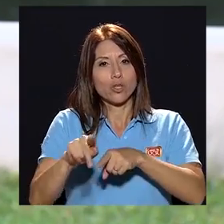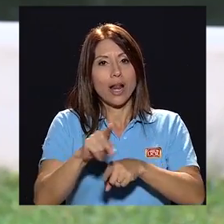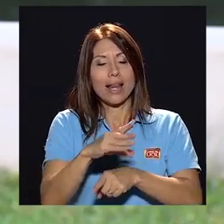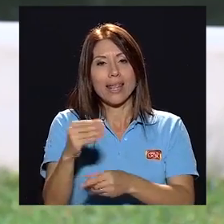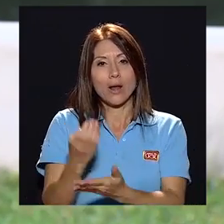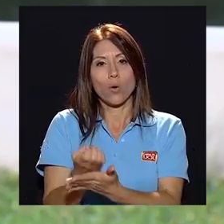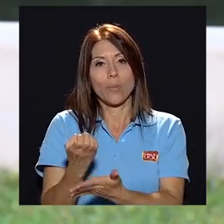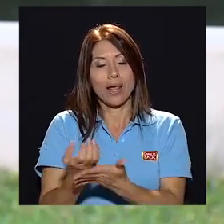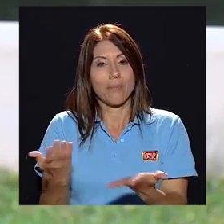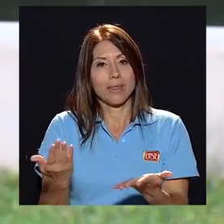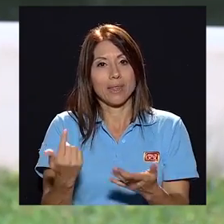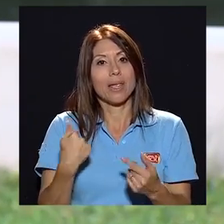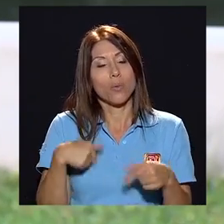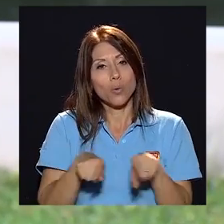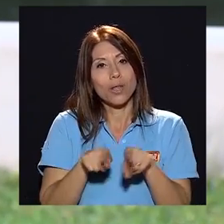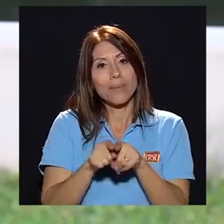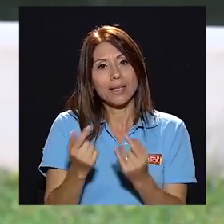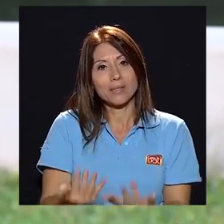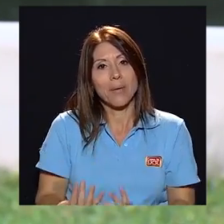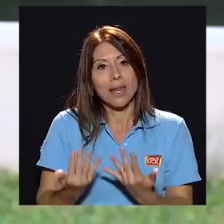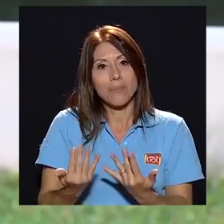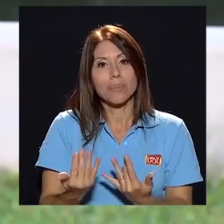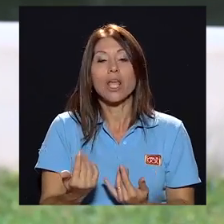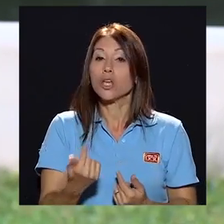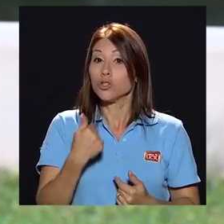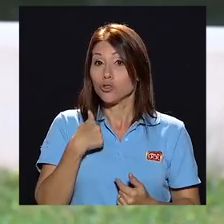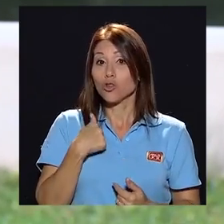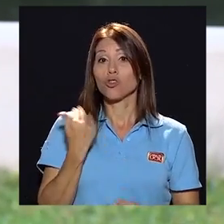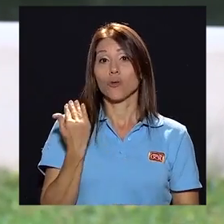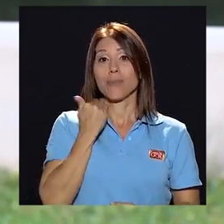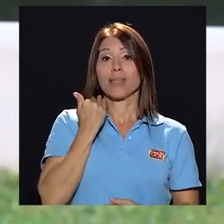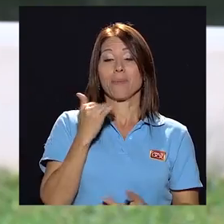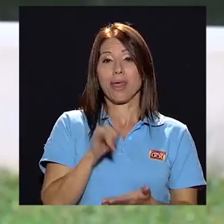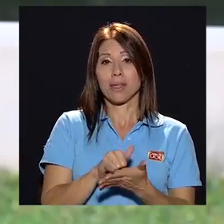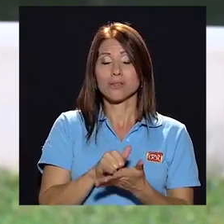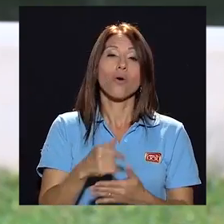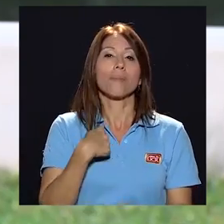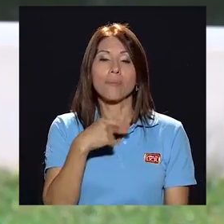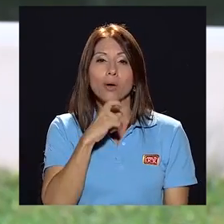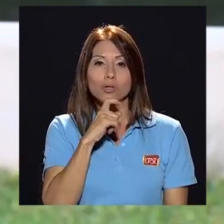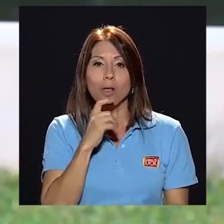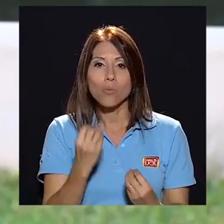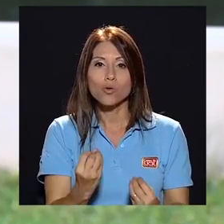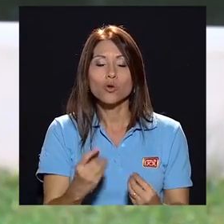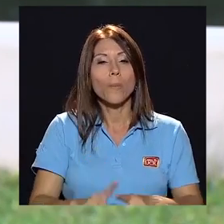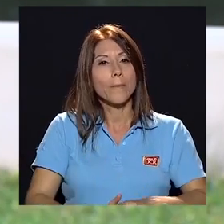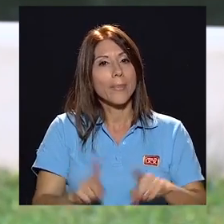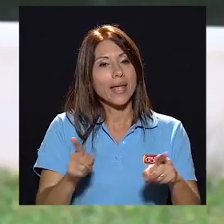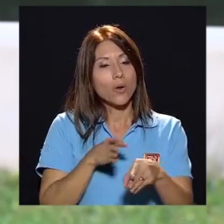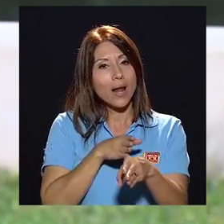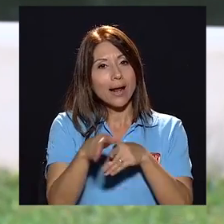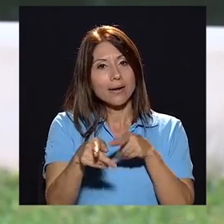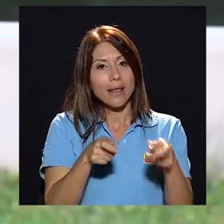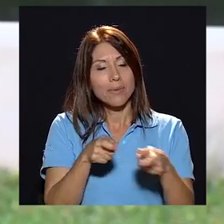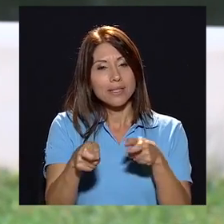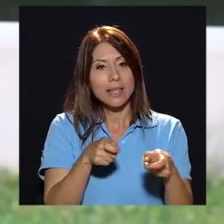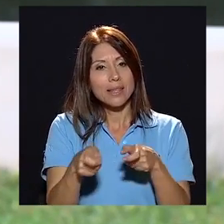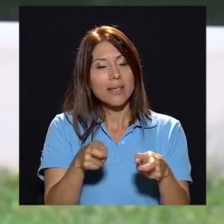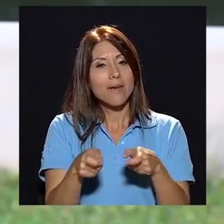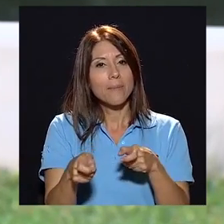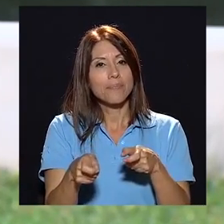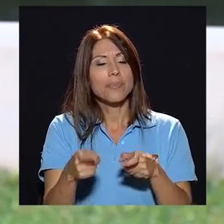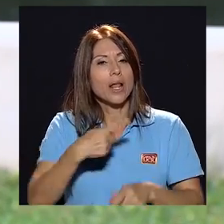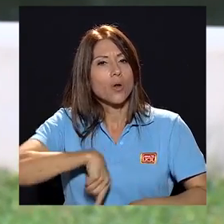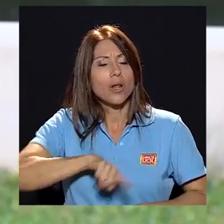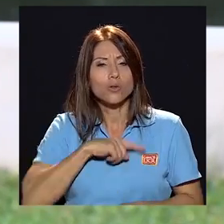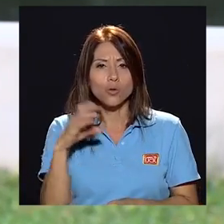profesionalmente y económicamente que es lo que uno también espera precisamente yo soy víctima de eso me ha costado mucho pero en la carrera administrativa